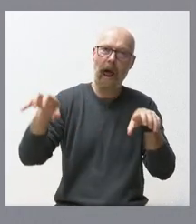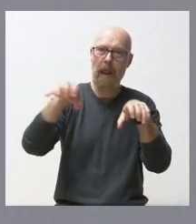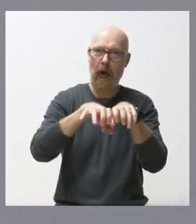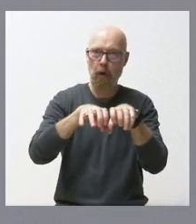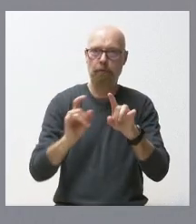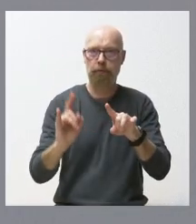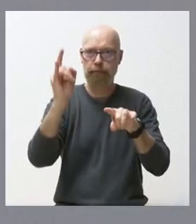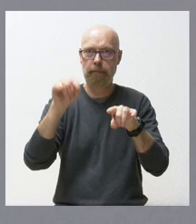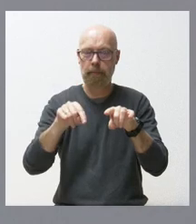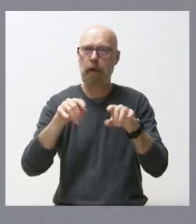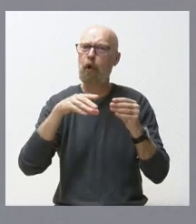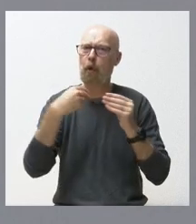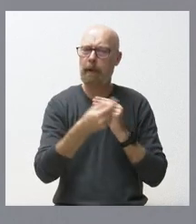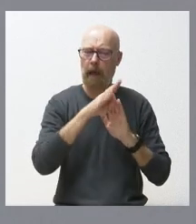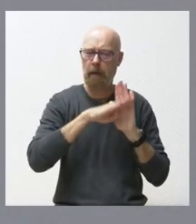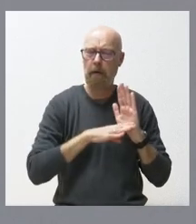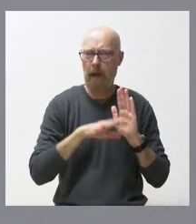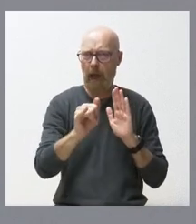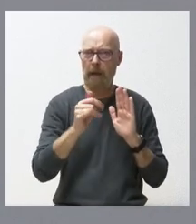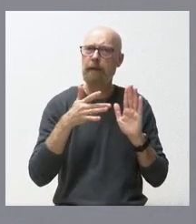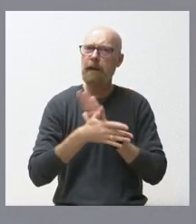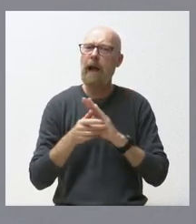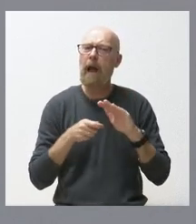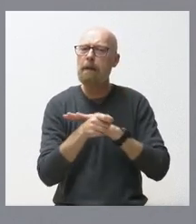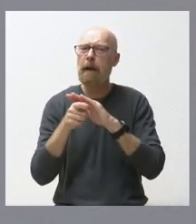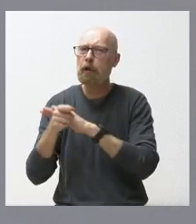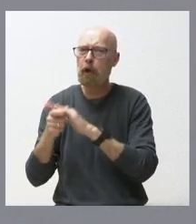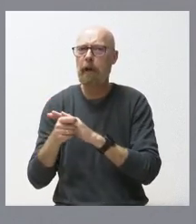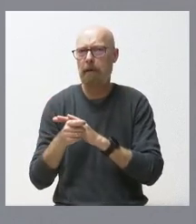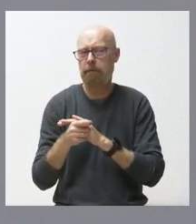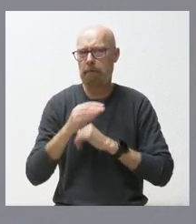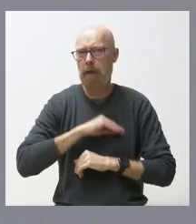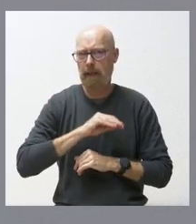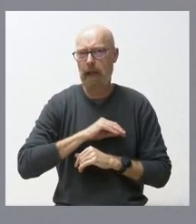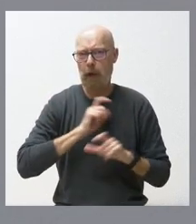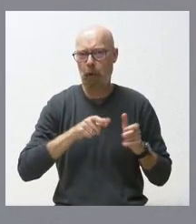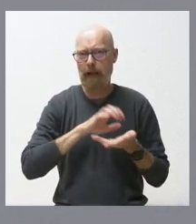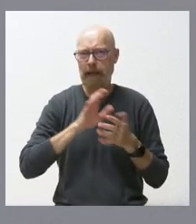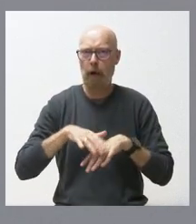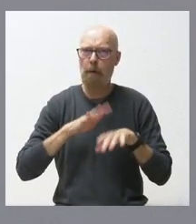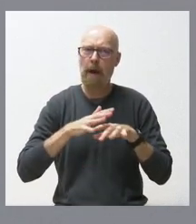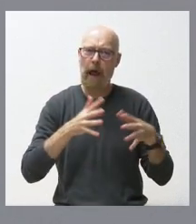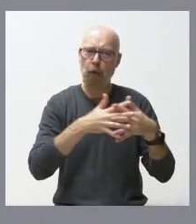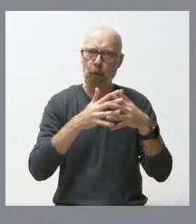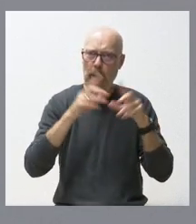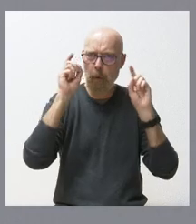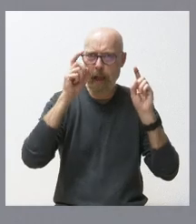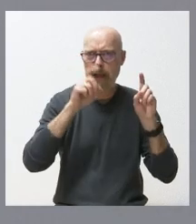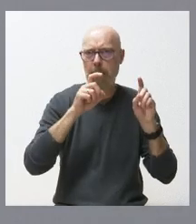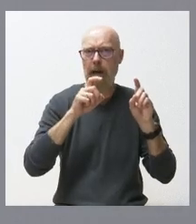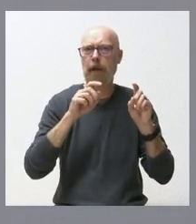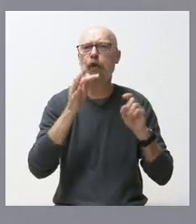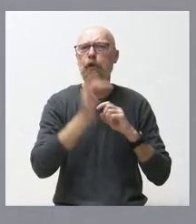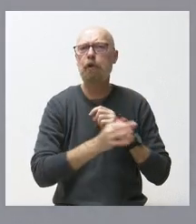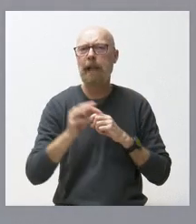la documentación y significar el volumen de inversiones que se realiza por la Junta de Castilla y León en infraestructuras educativas, que son 33 millones